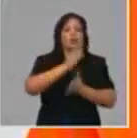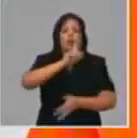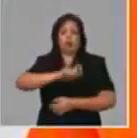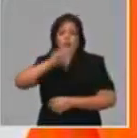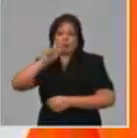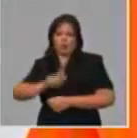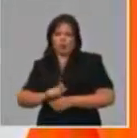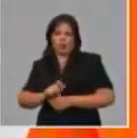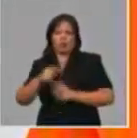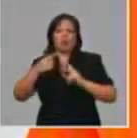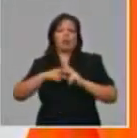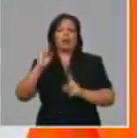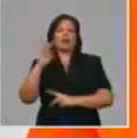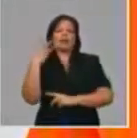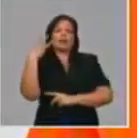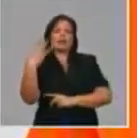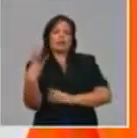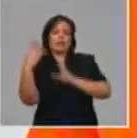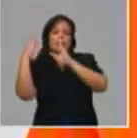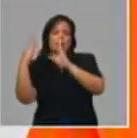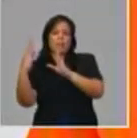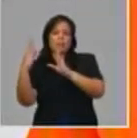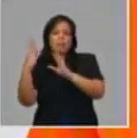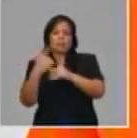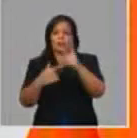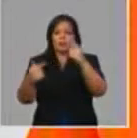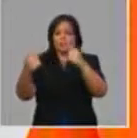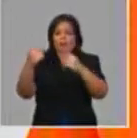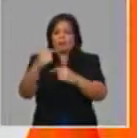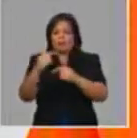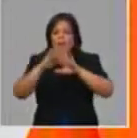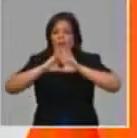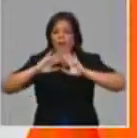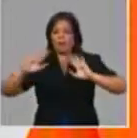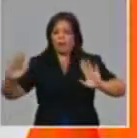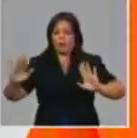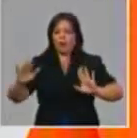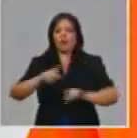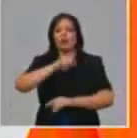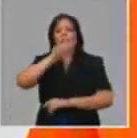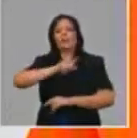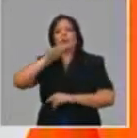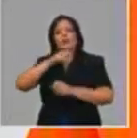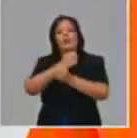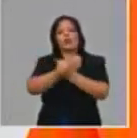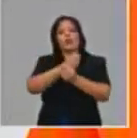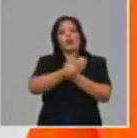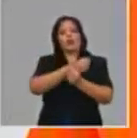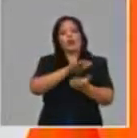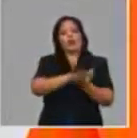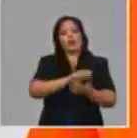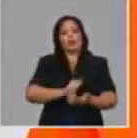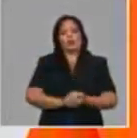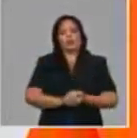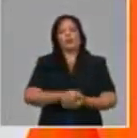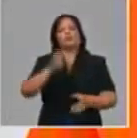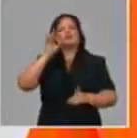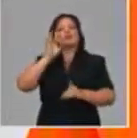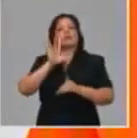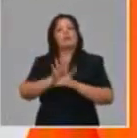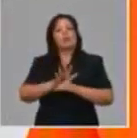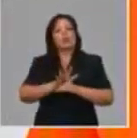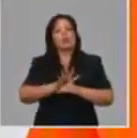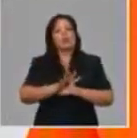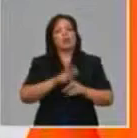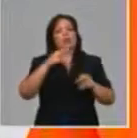la tercera fase si quedaría solo para los vulnerables. ¿Qué incorporaríamos? Bueno, los mensajeros que estamos intencionando